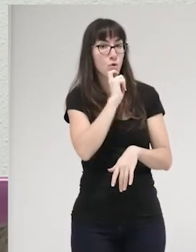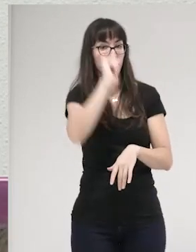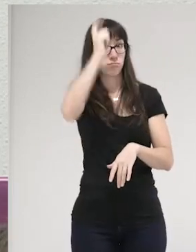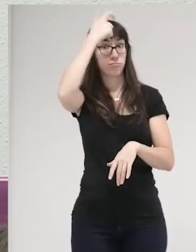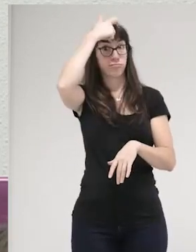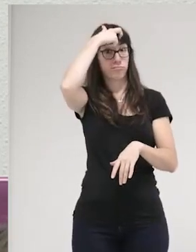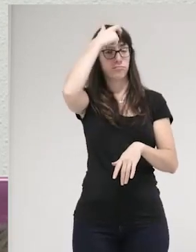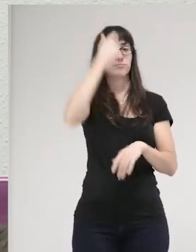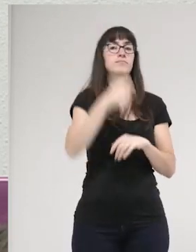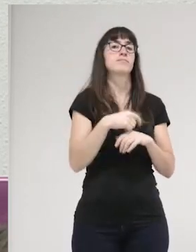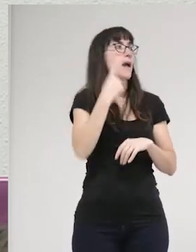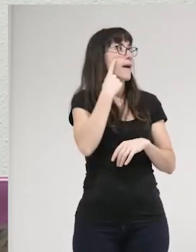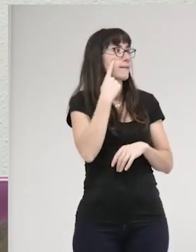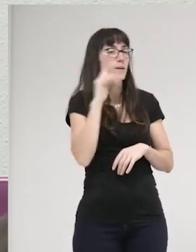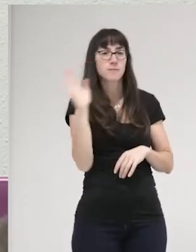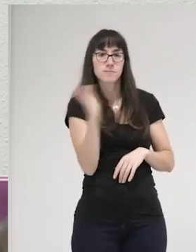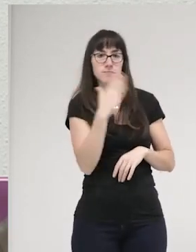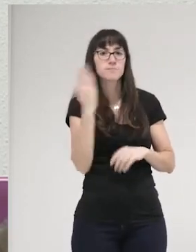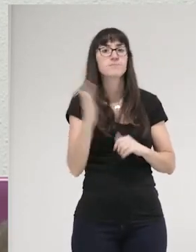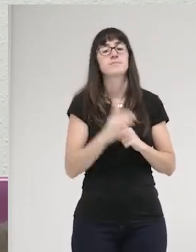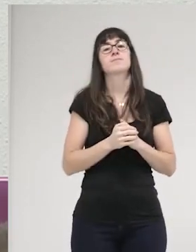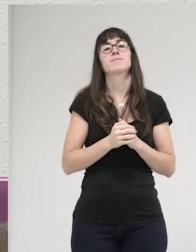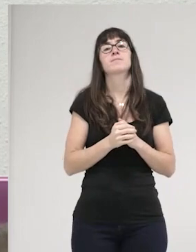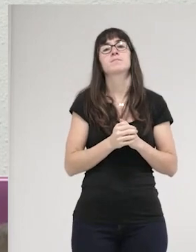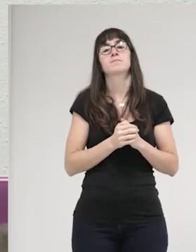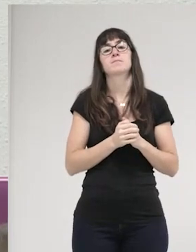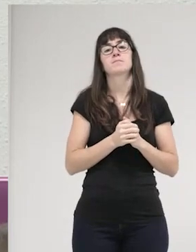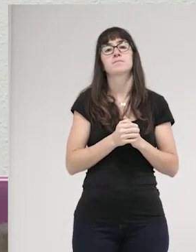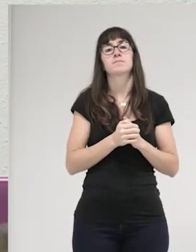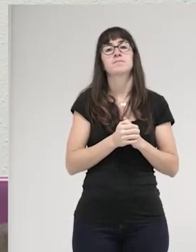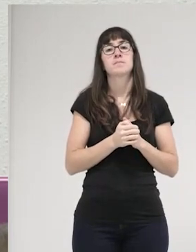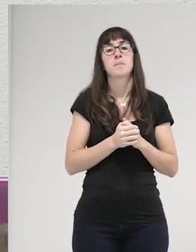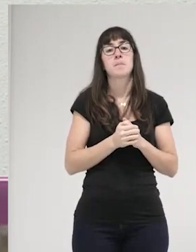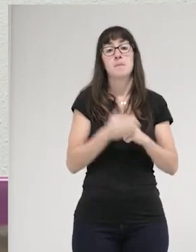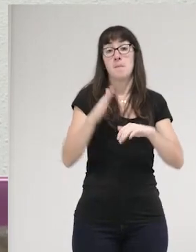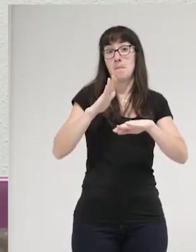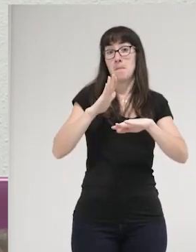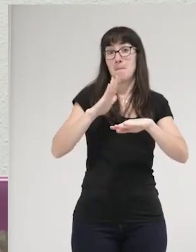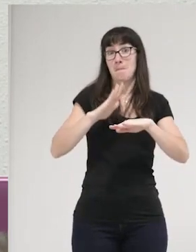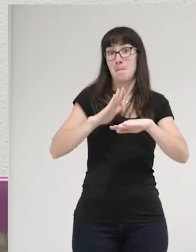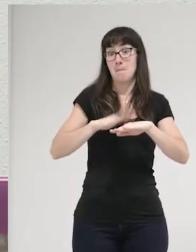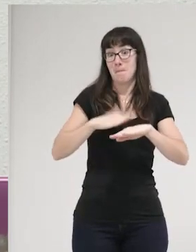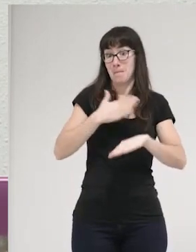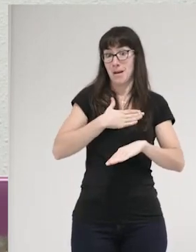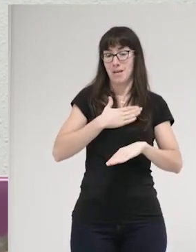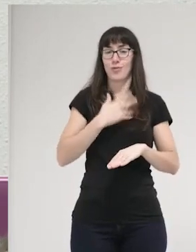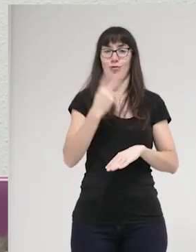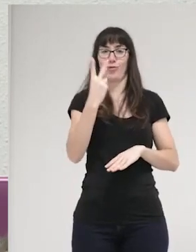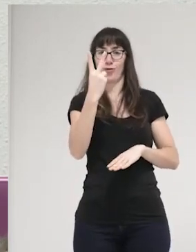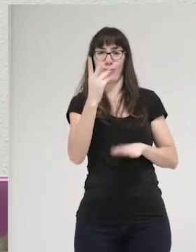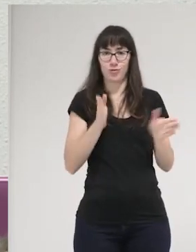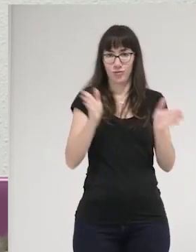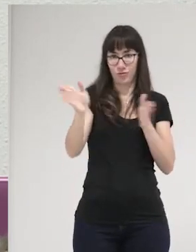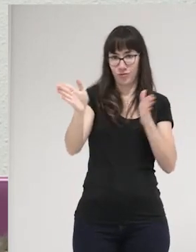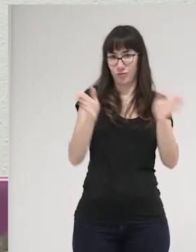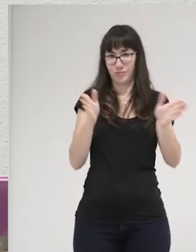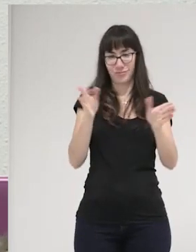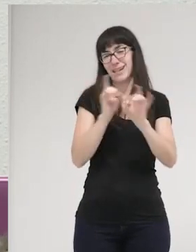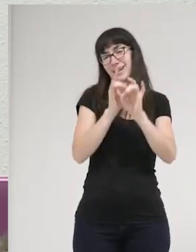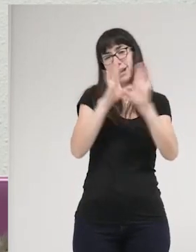a ver qué es lo que tengo sí para mí la idea de esta dicotomía clásica de este